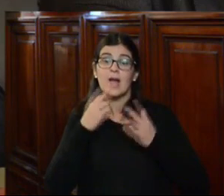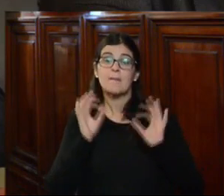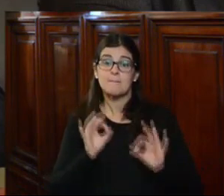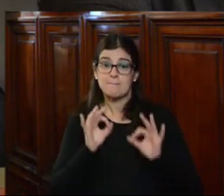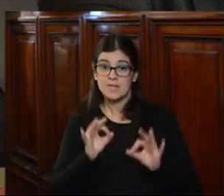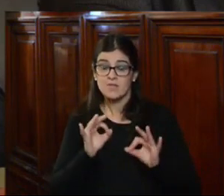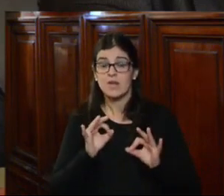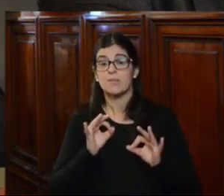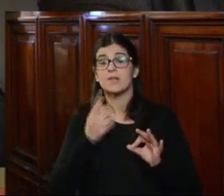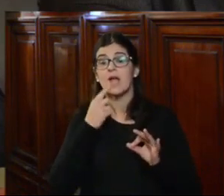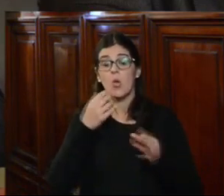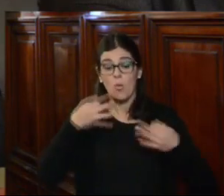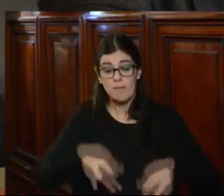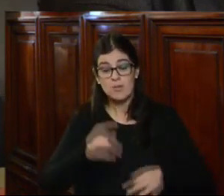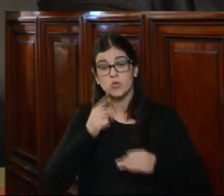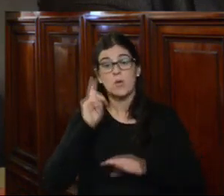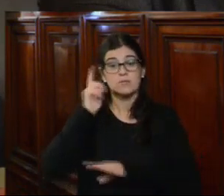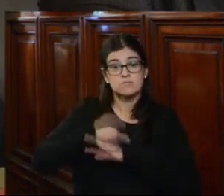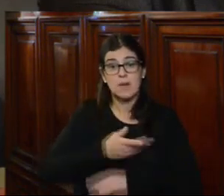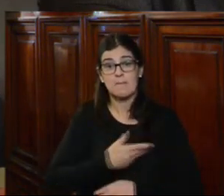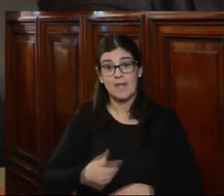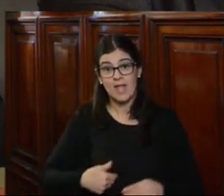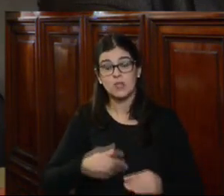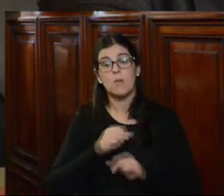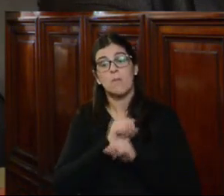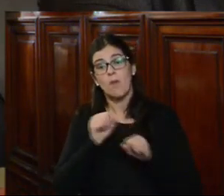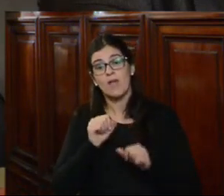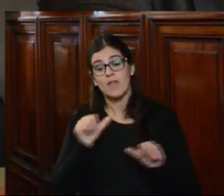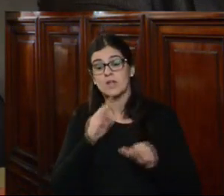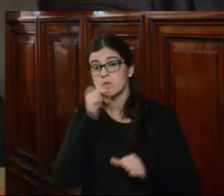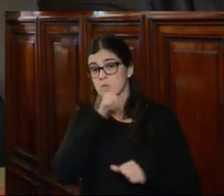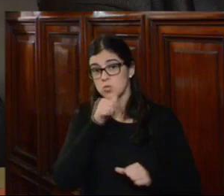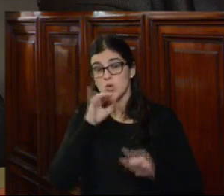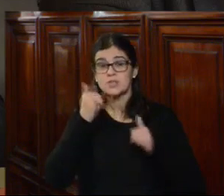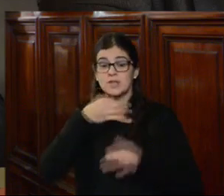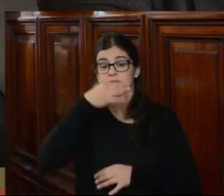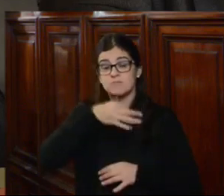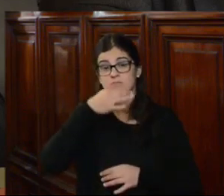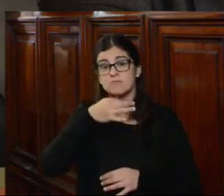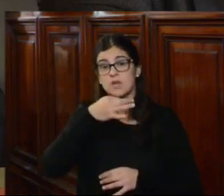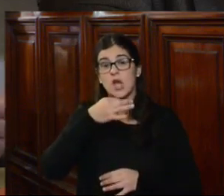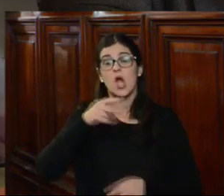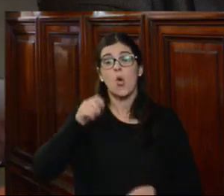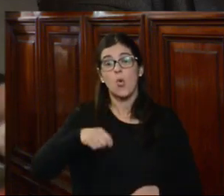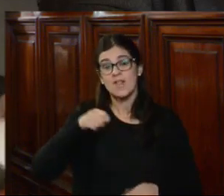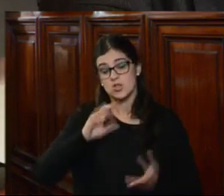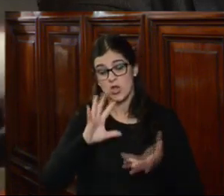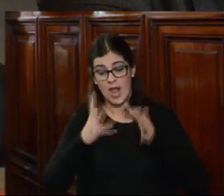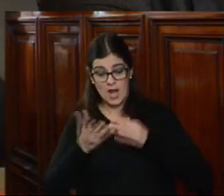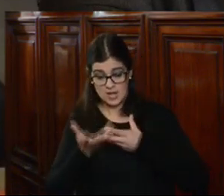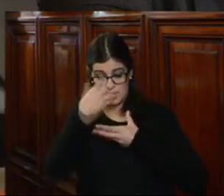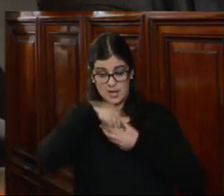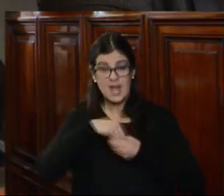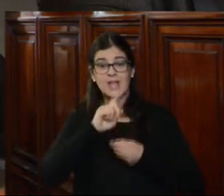específicamente en cuanto a que el cumplimiento de su mandato pueda ser afectada por resoluciones dictadas en el ámbito jurisdiccional que